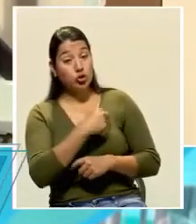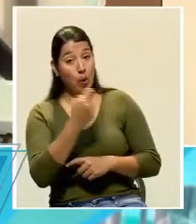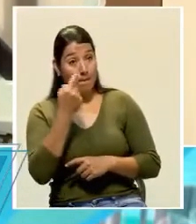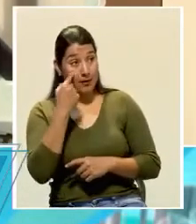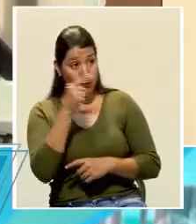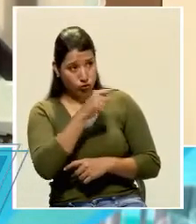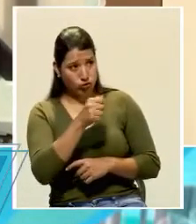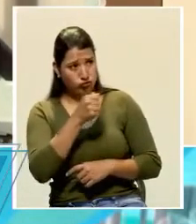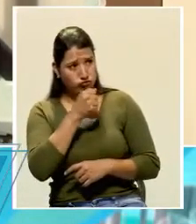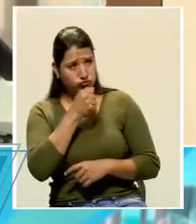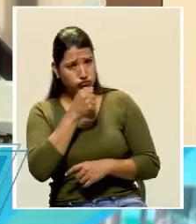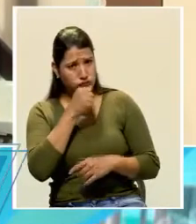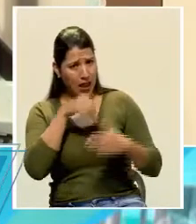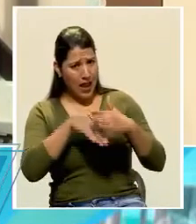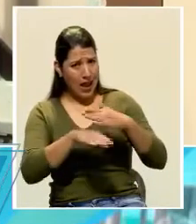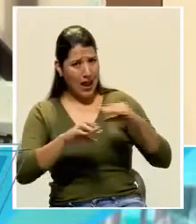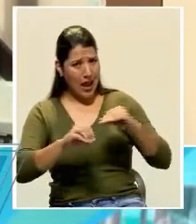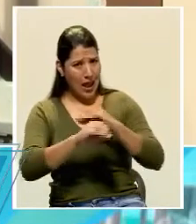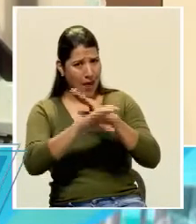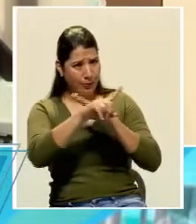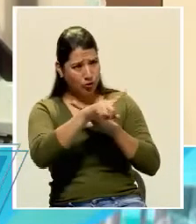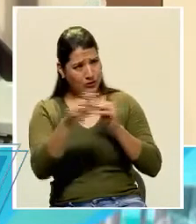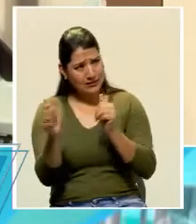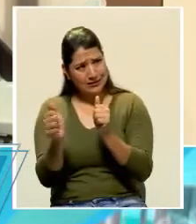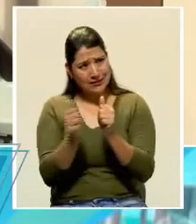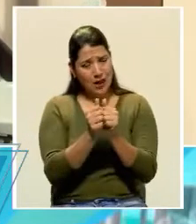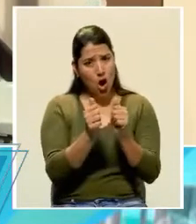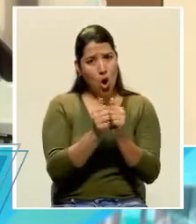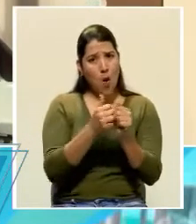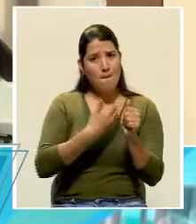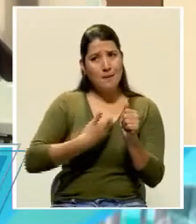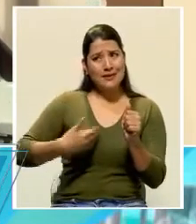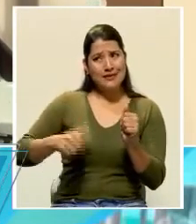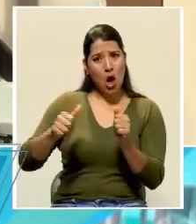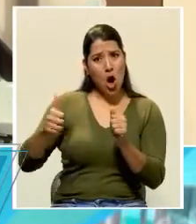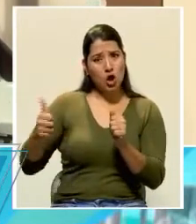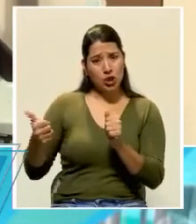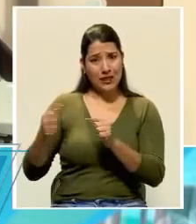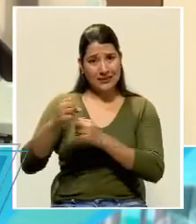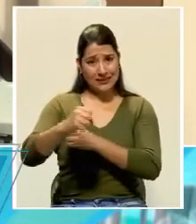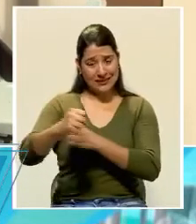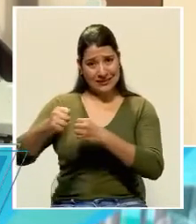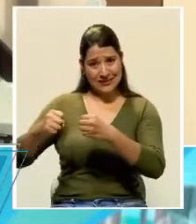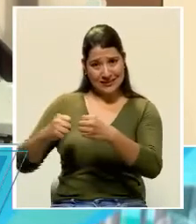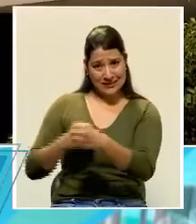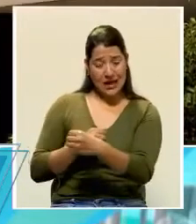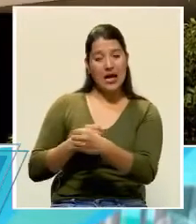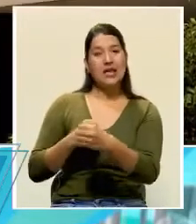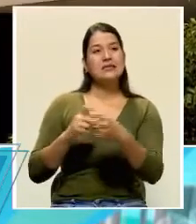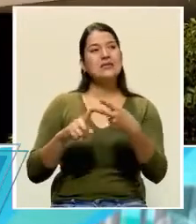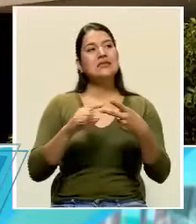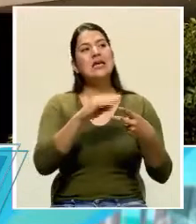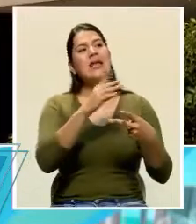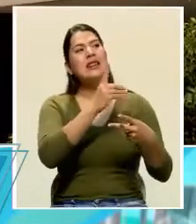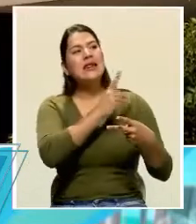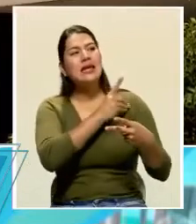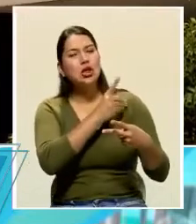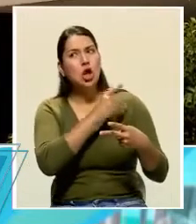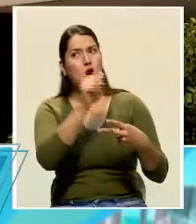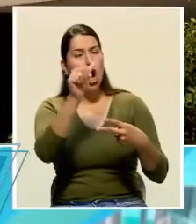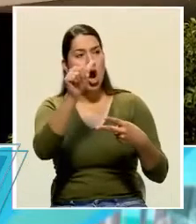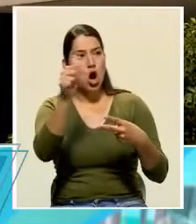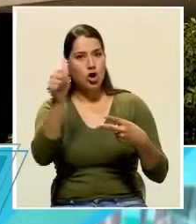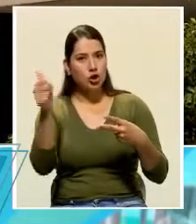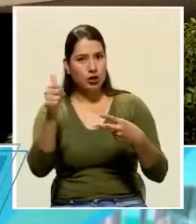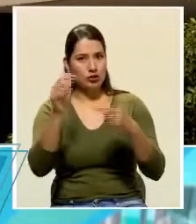con presencia también de presidentes de las otras salas y directores de las diferentes instituciones o organismos que tiene